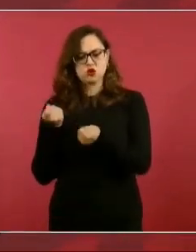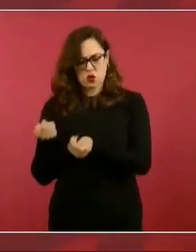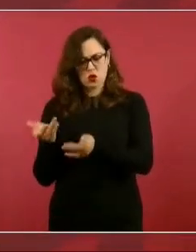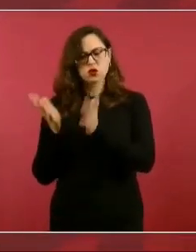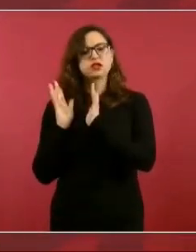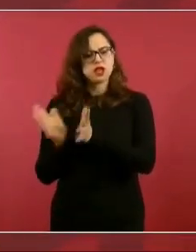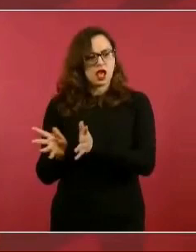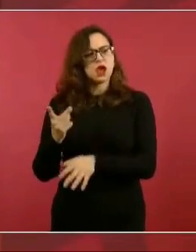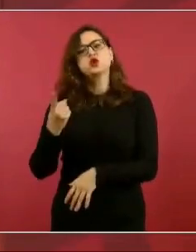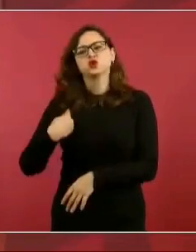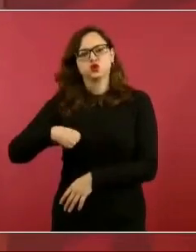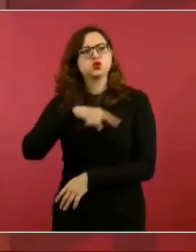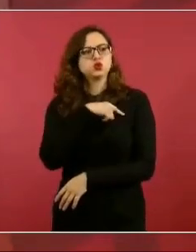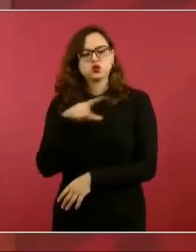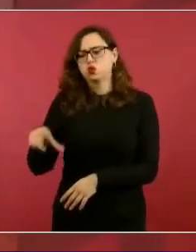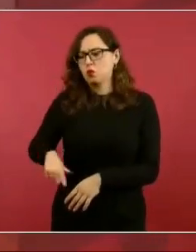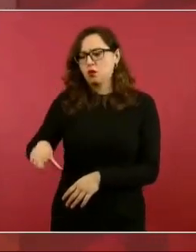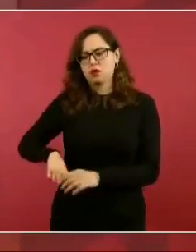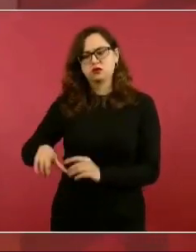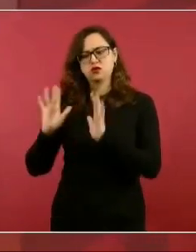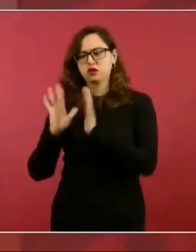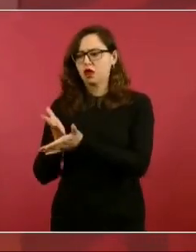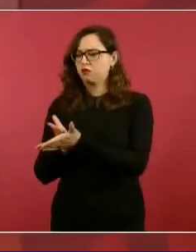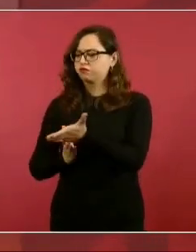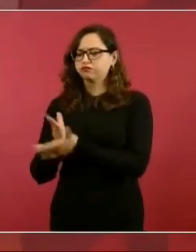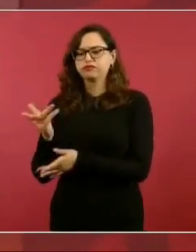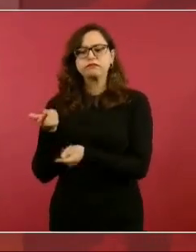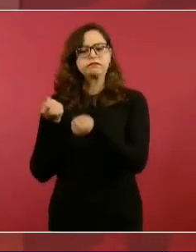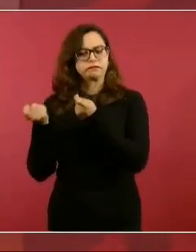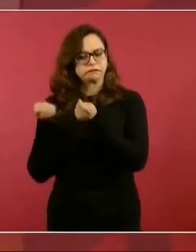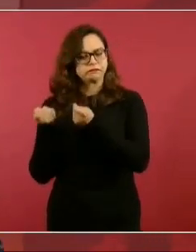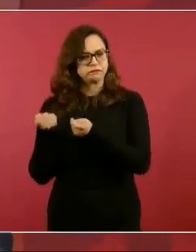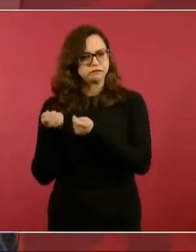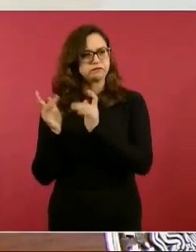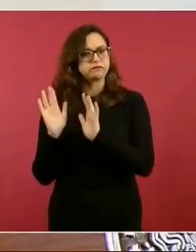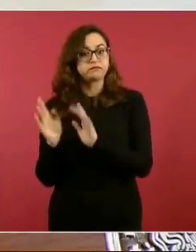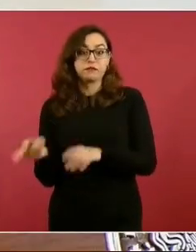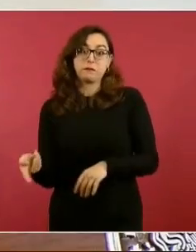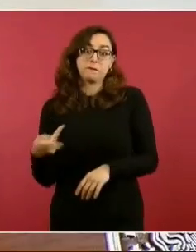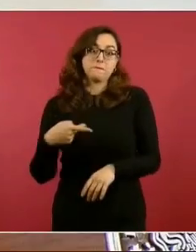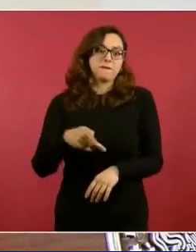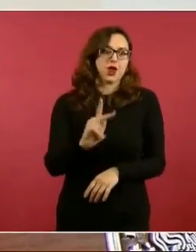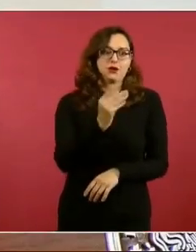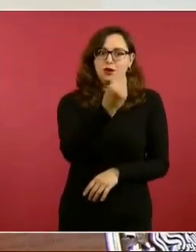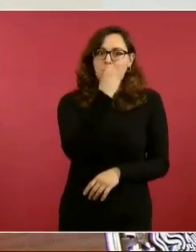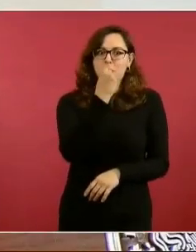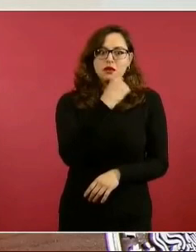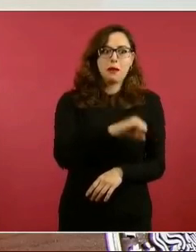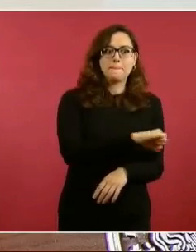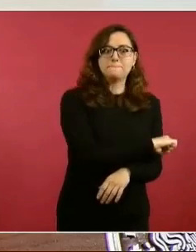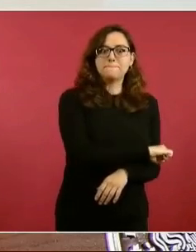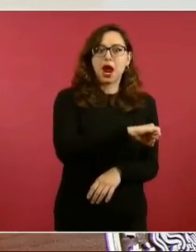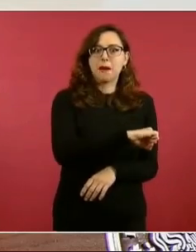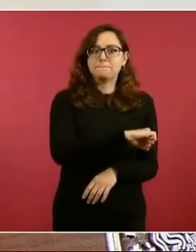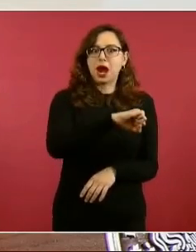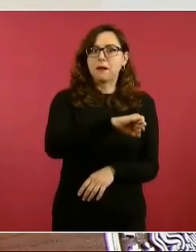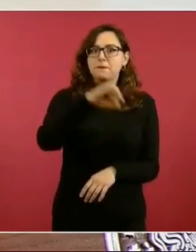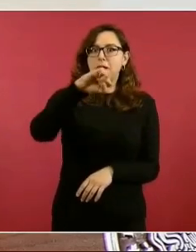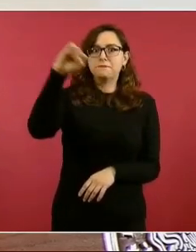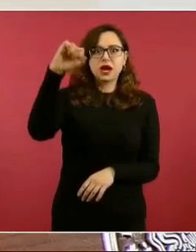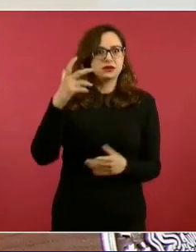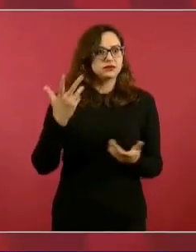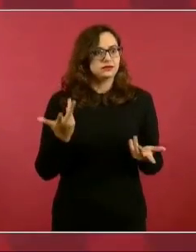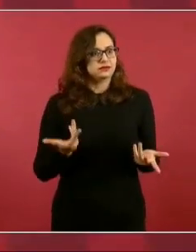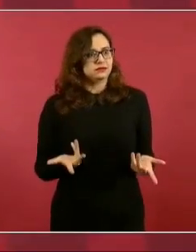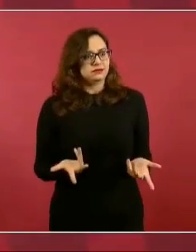el problema era en el precio de los alimentos y que entendía yo